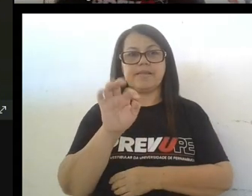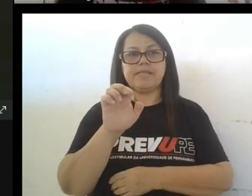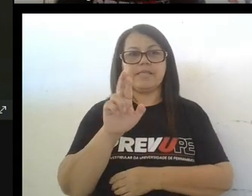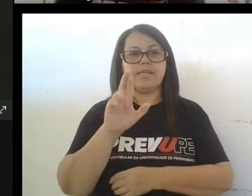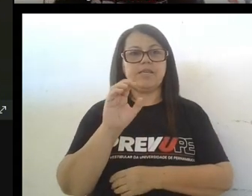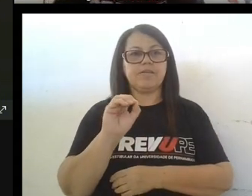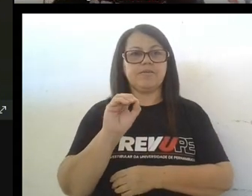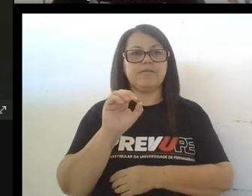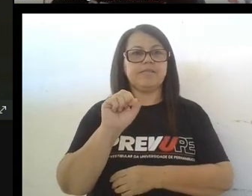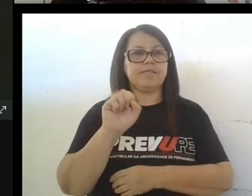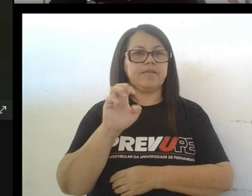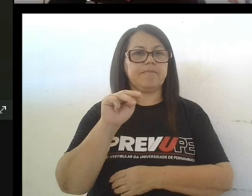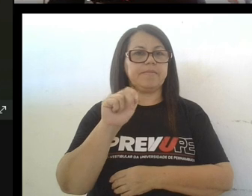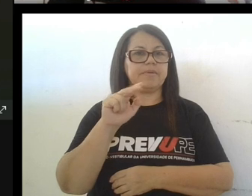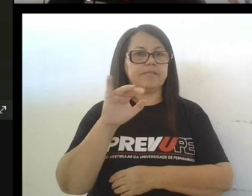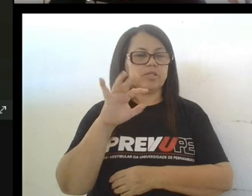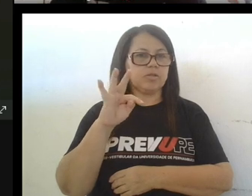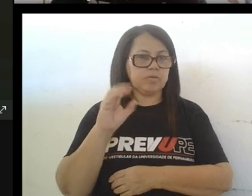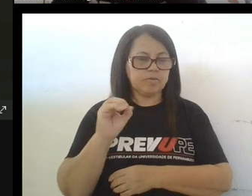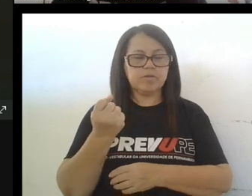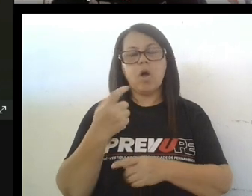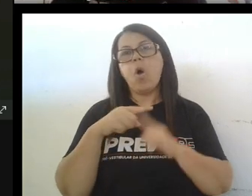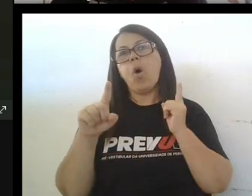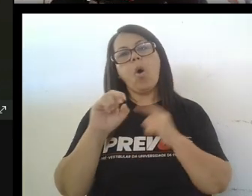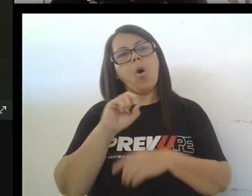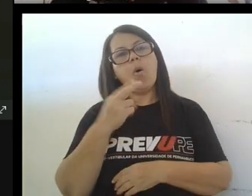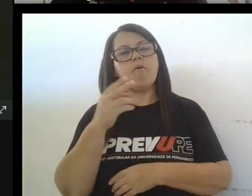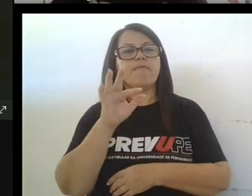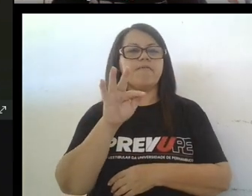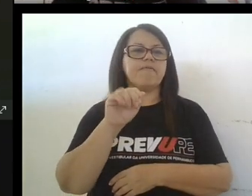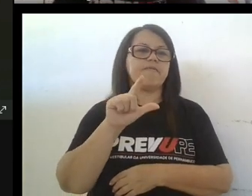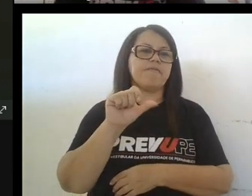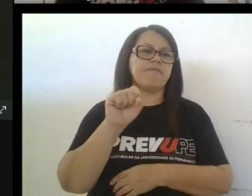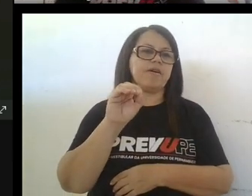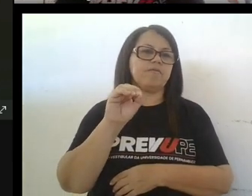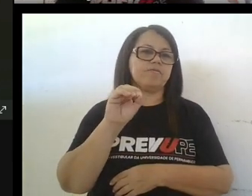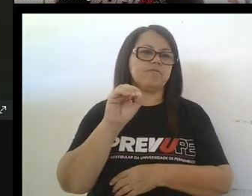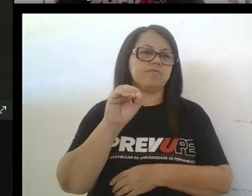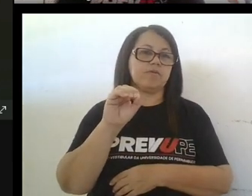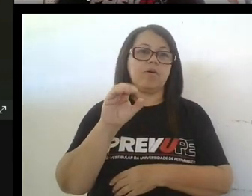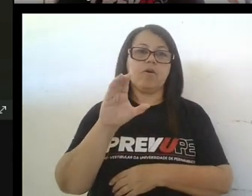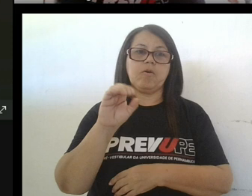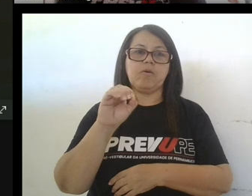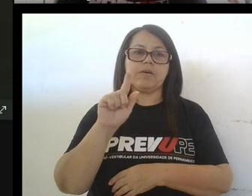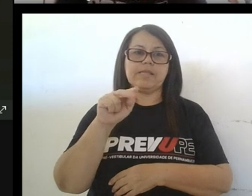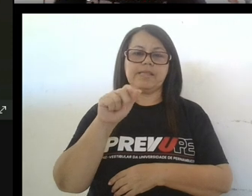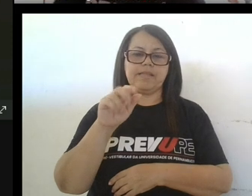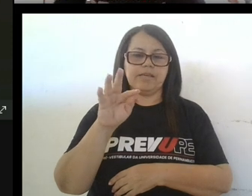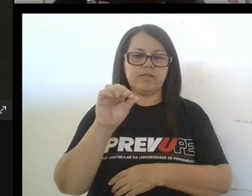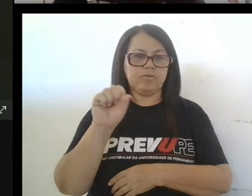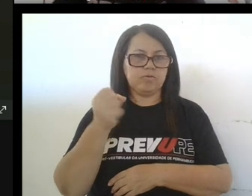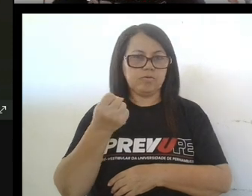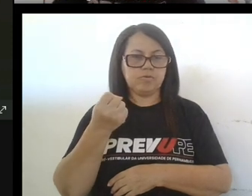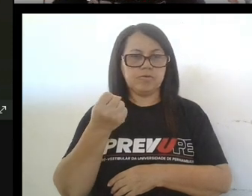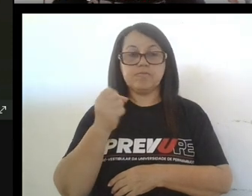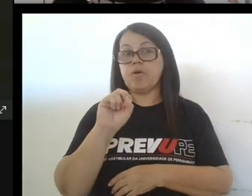o también conocidas como los falsos cognados o los falsos amigos son muy